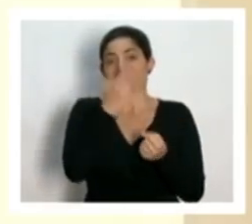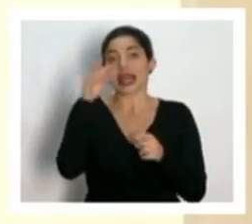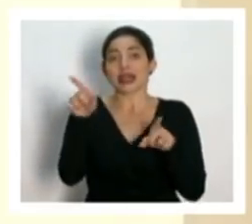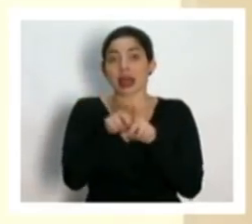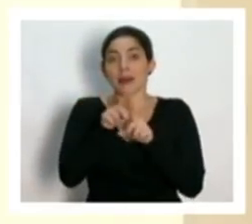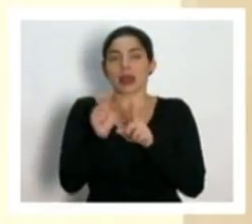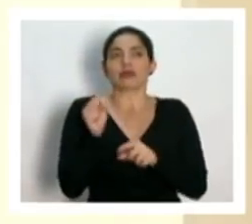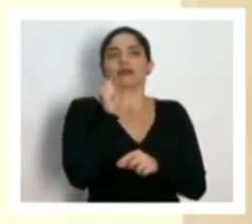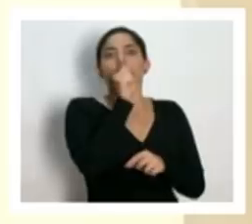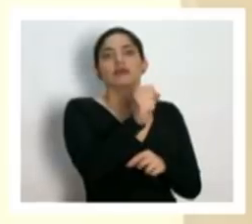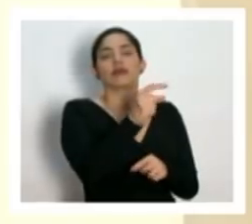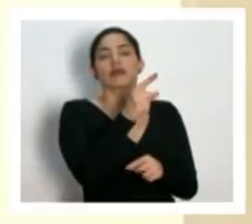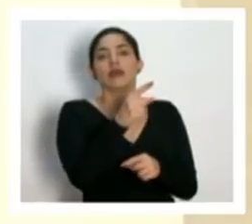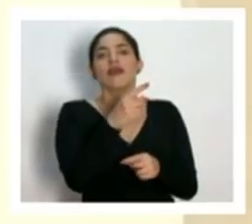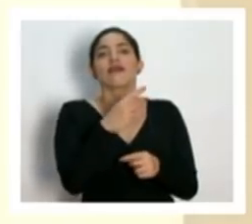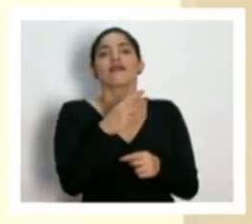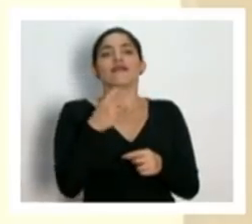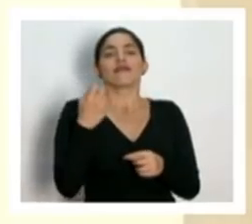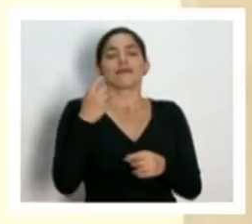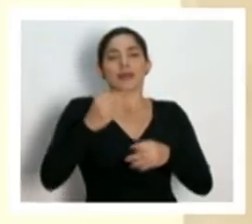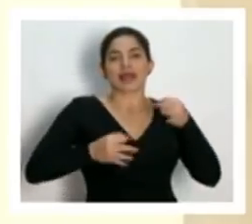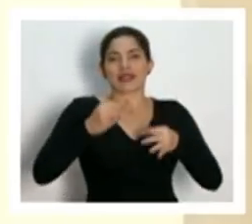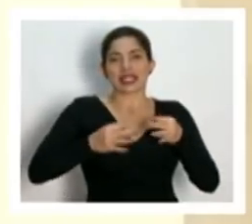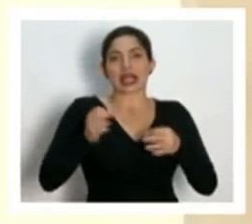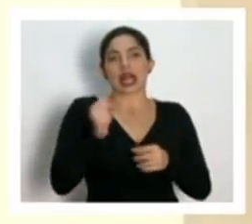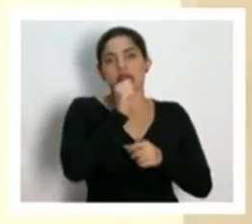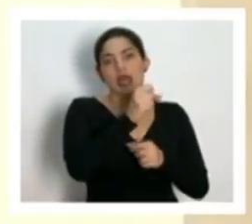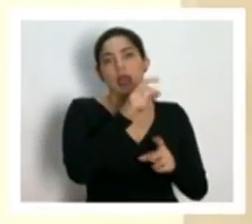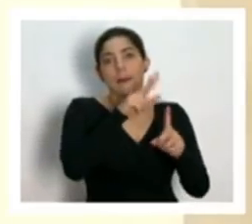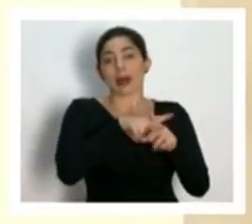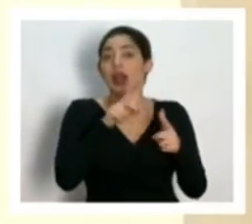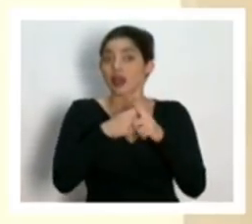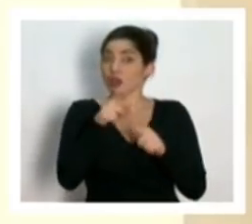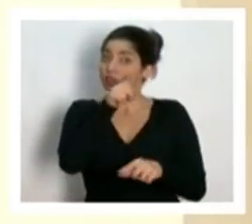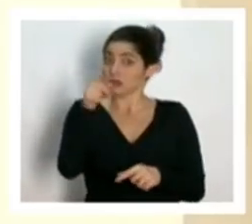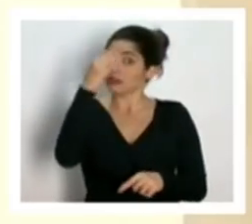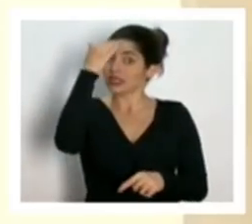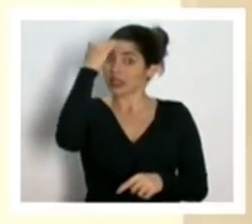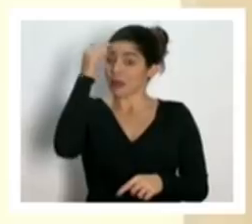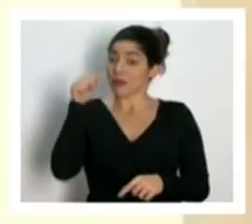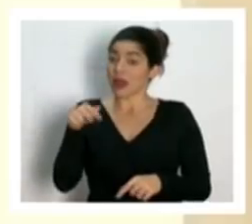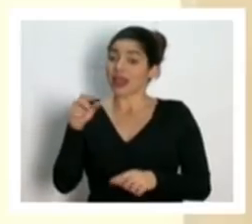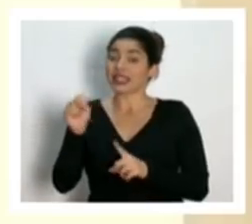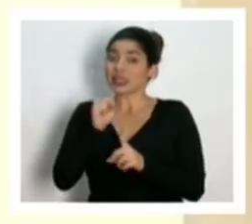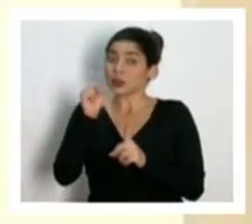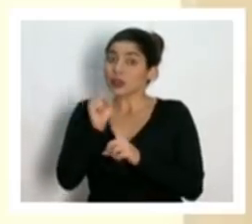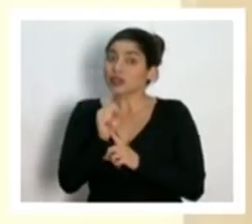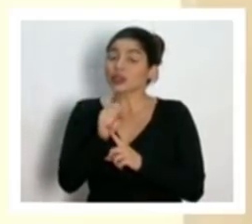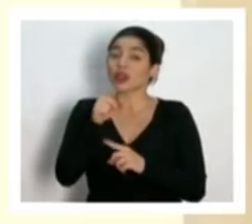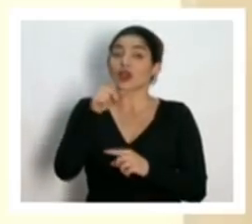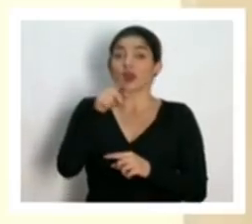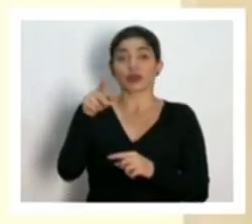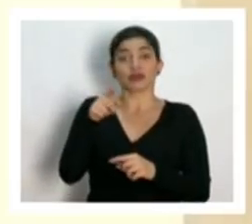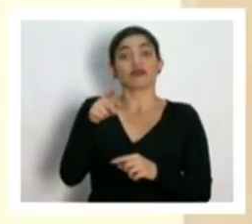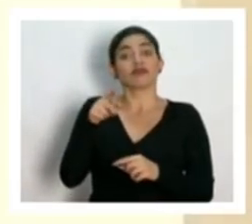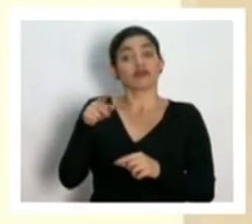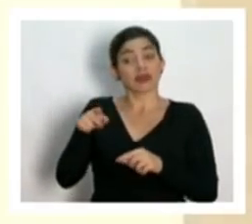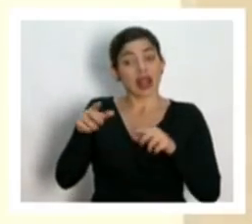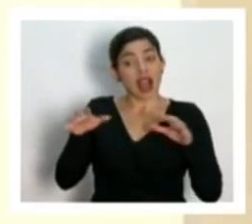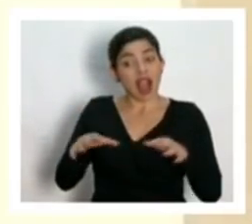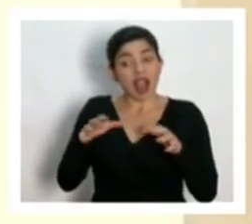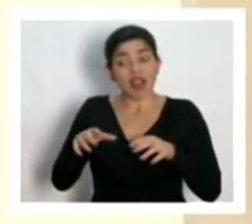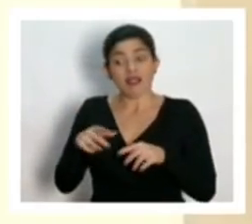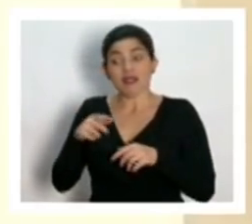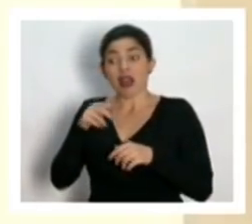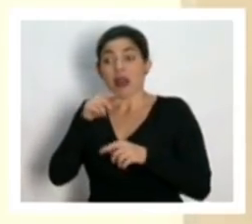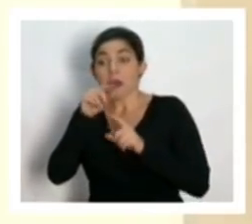a la fiscalía de la zona para que tome las medidas correspondientes entonces hacer conciencia en este tipo de circunstancias que demandan actividad de la policía